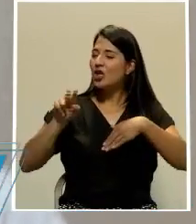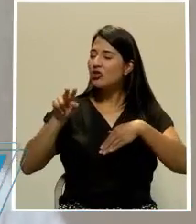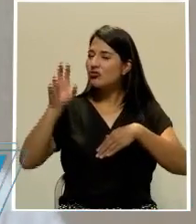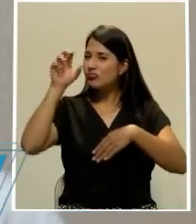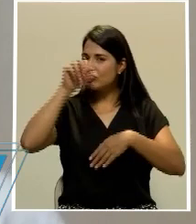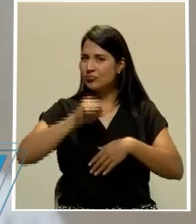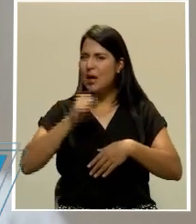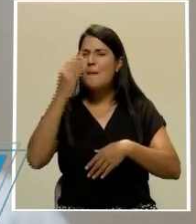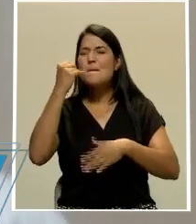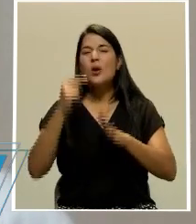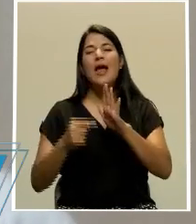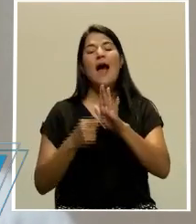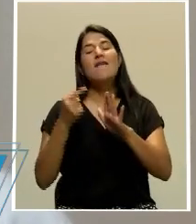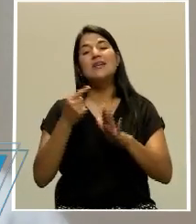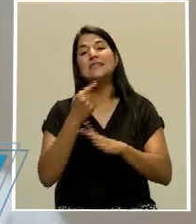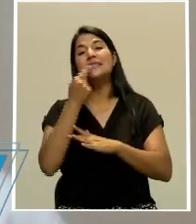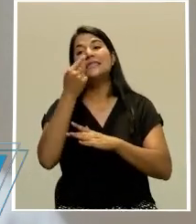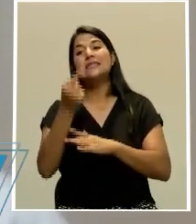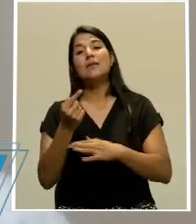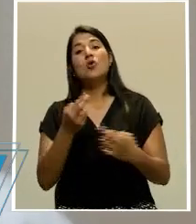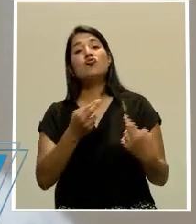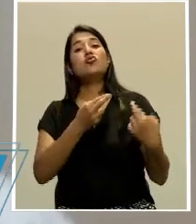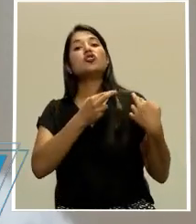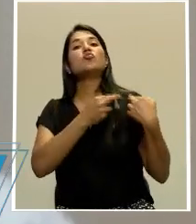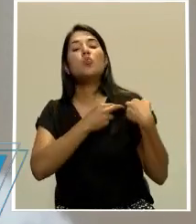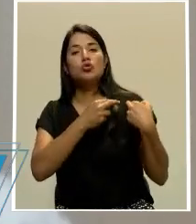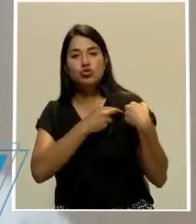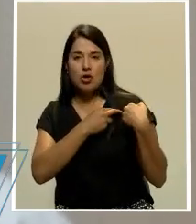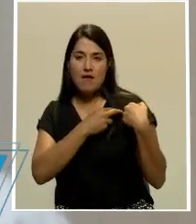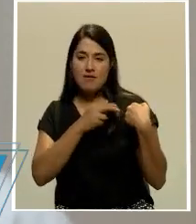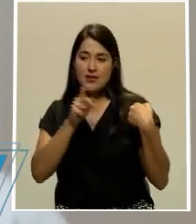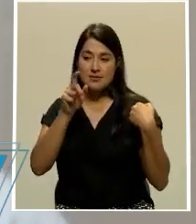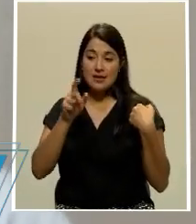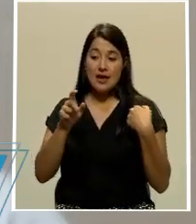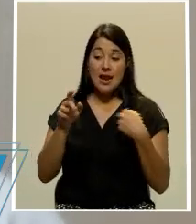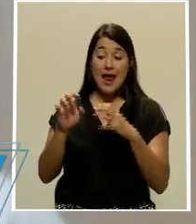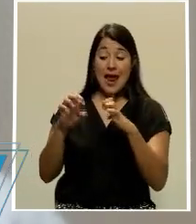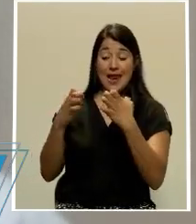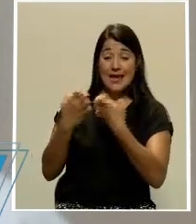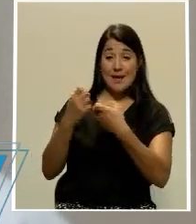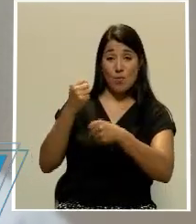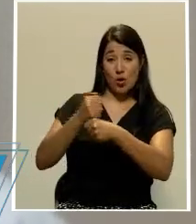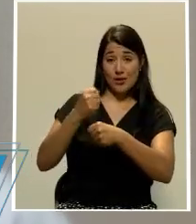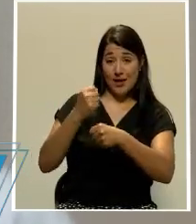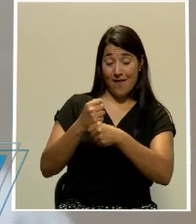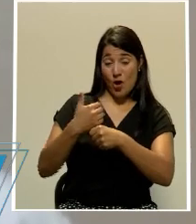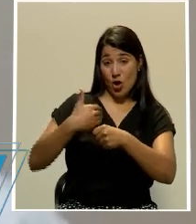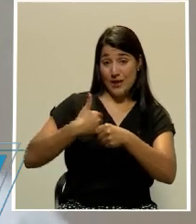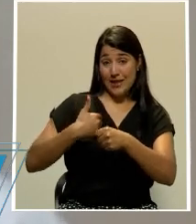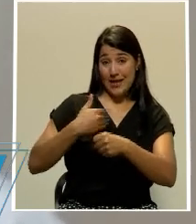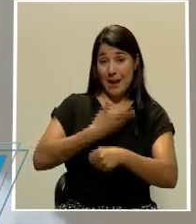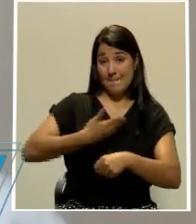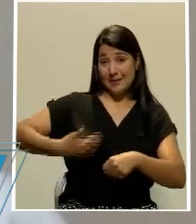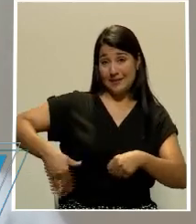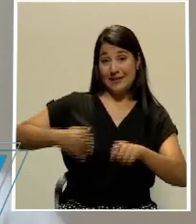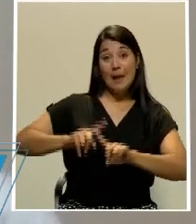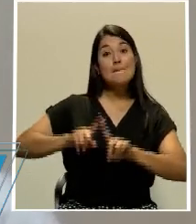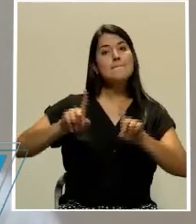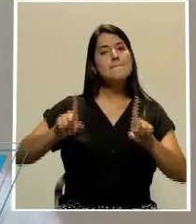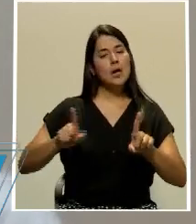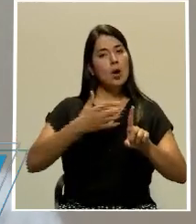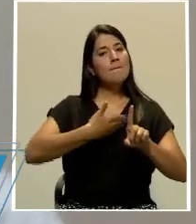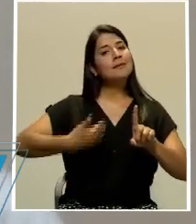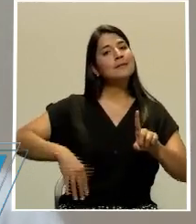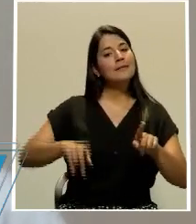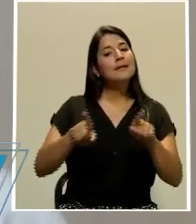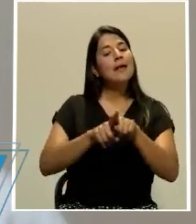achacar las responsabilidades precisamente a quienes se encuentran alrededor del mandatario, pero también el presidente debe tener criterio, Ernesto. Me parece